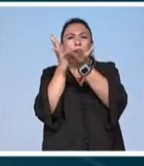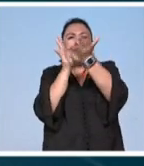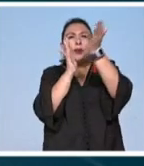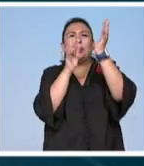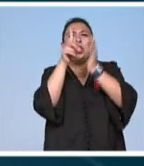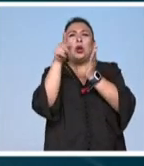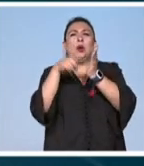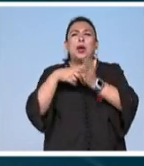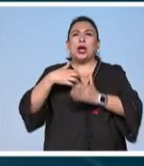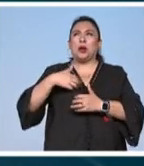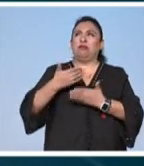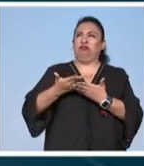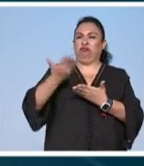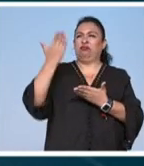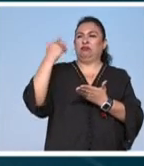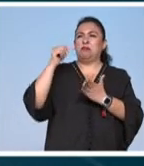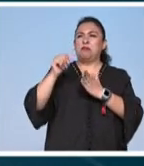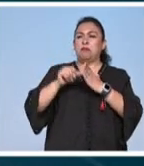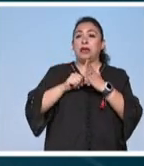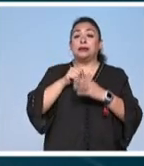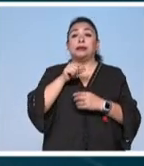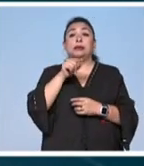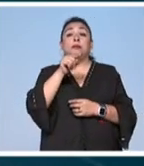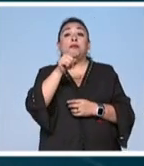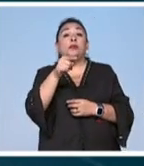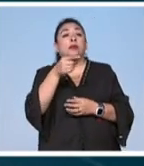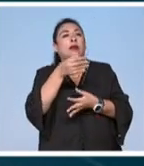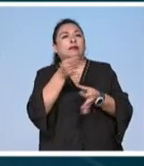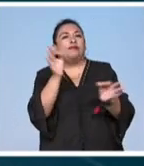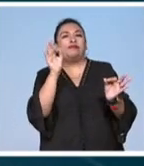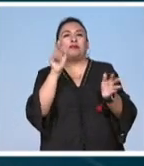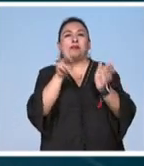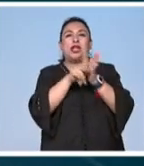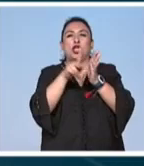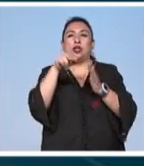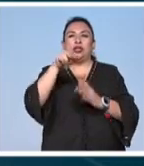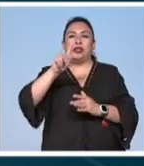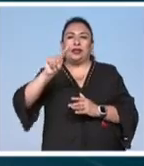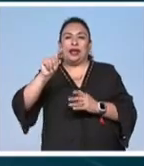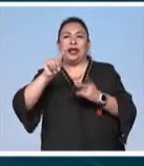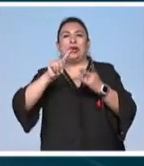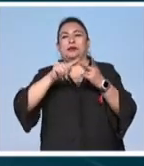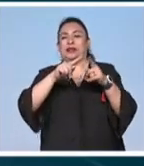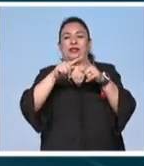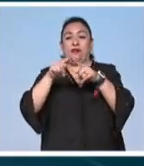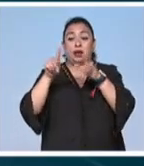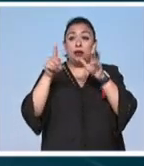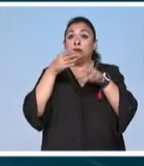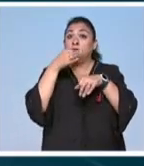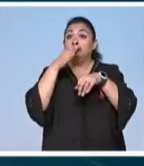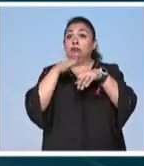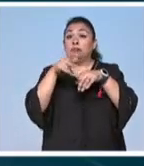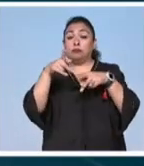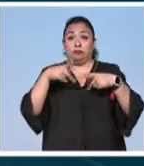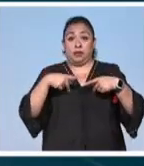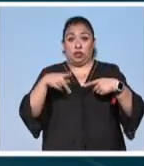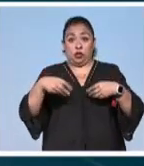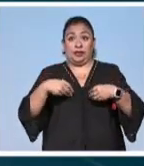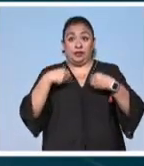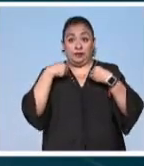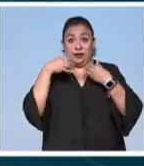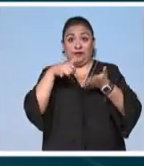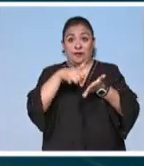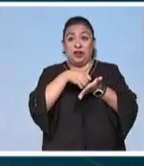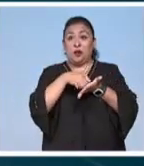azotaron a canadá hace unos meses medios como new york times y daily mail reportaron que los habitantes de la gran